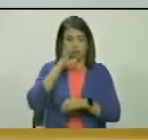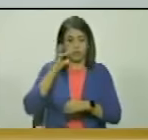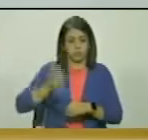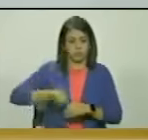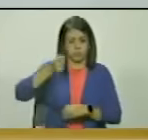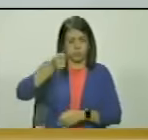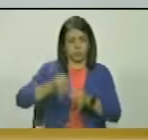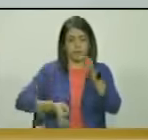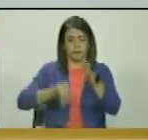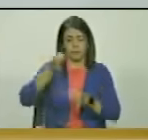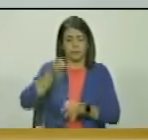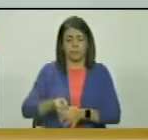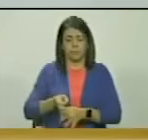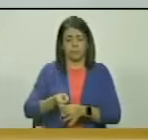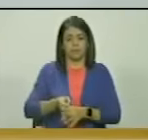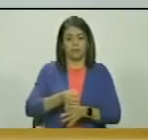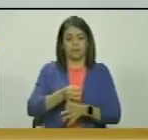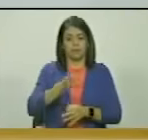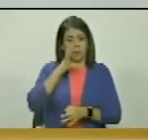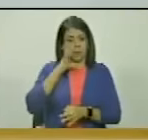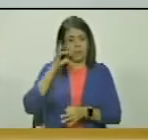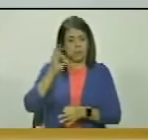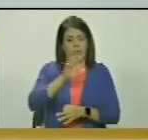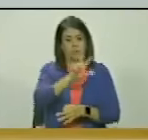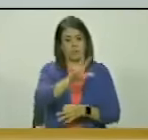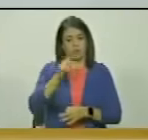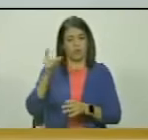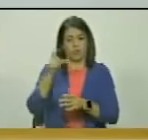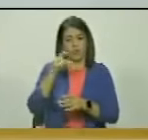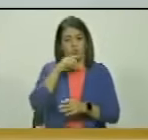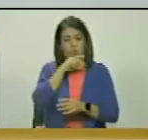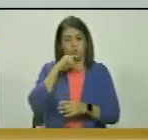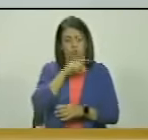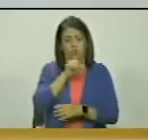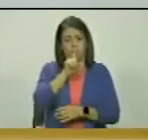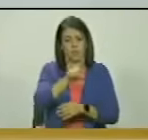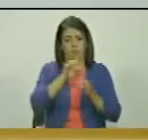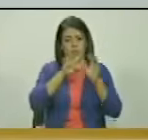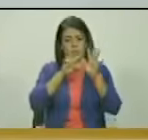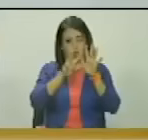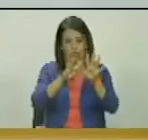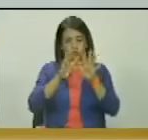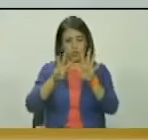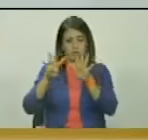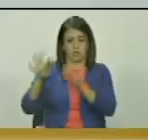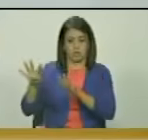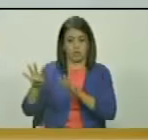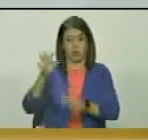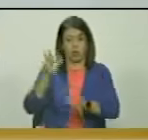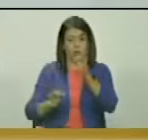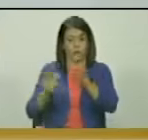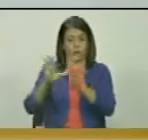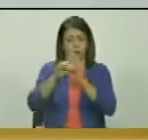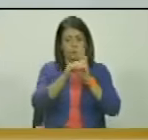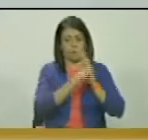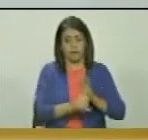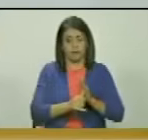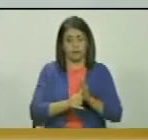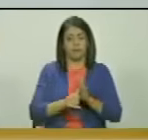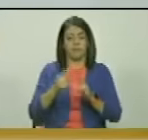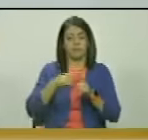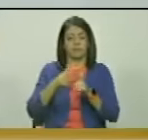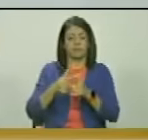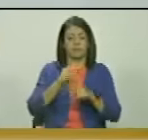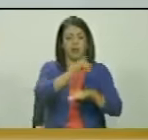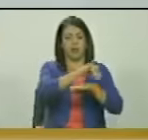el tribunal arbitral reunido en París el 3 de octubre de 1899 con unos jueces ladrones felones vendidos a